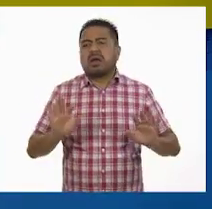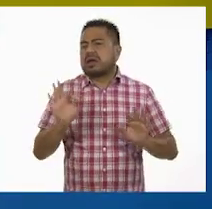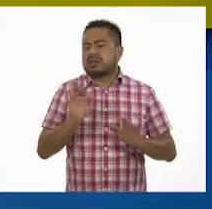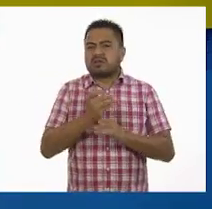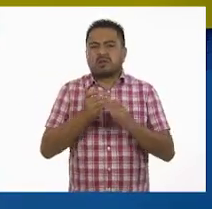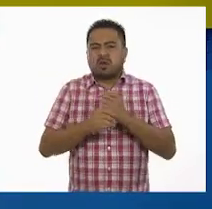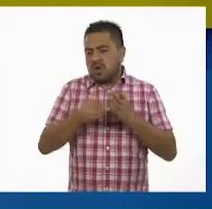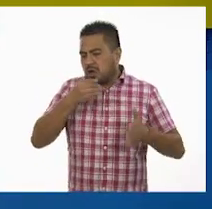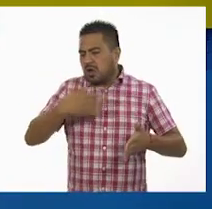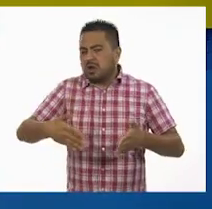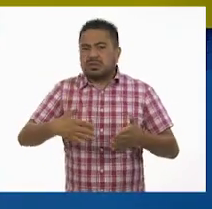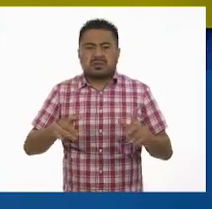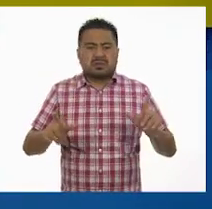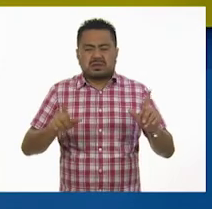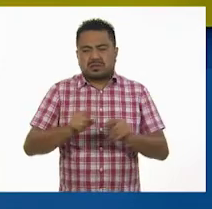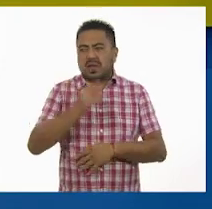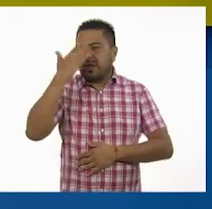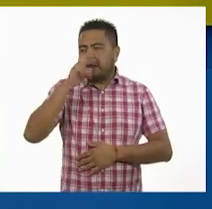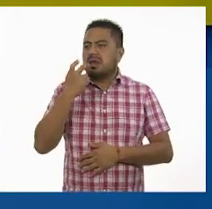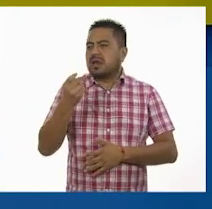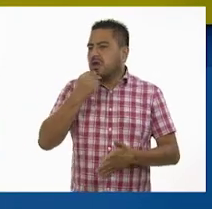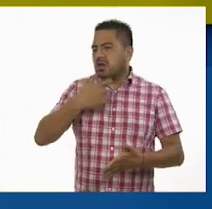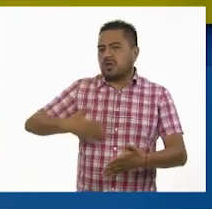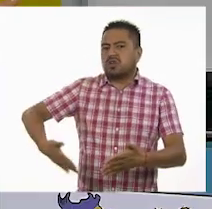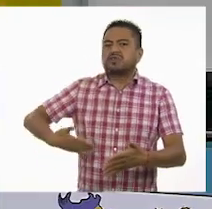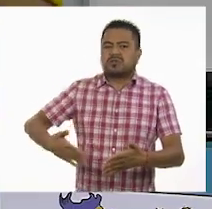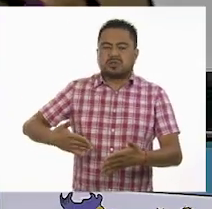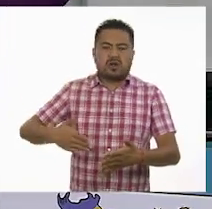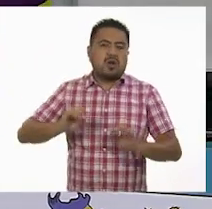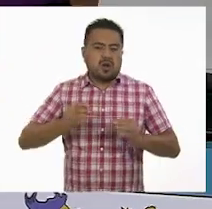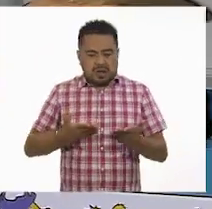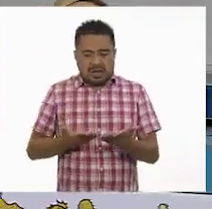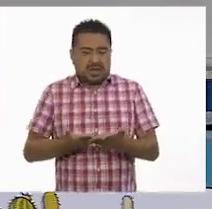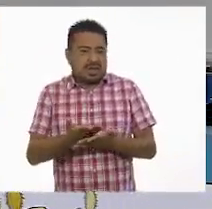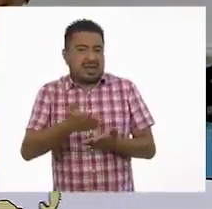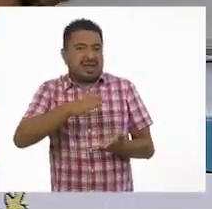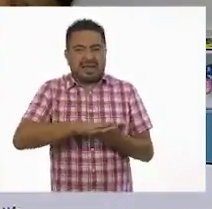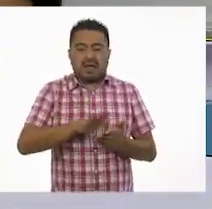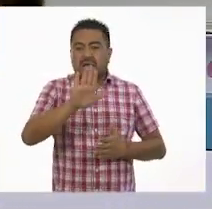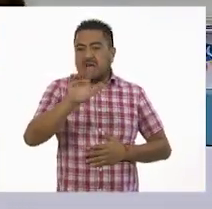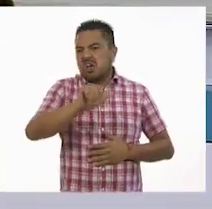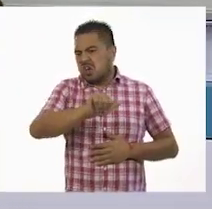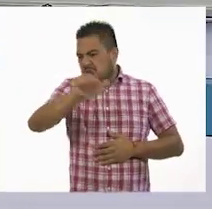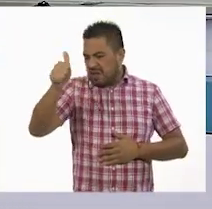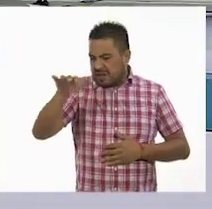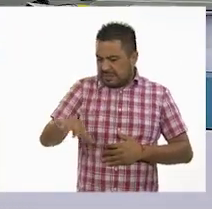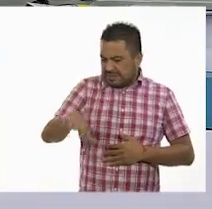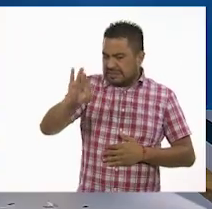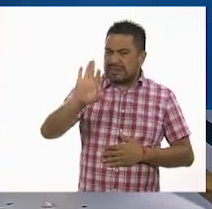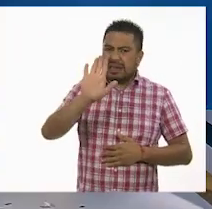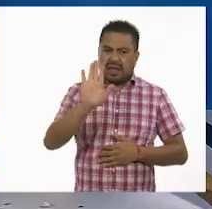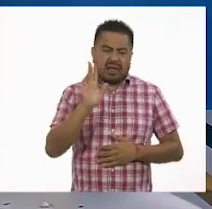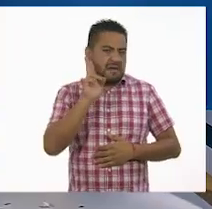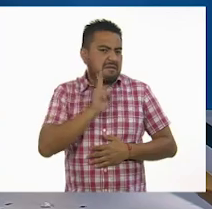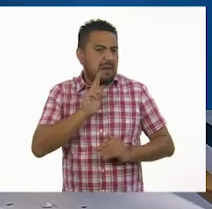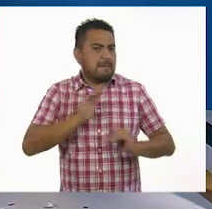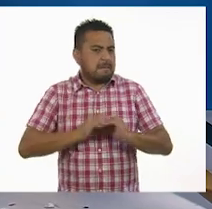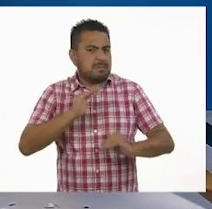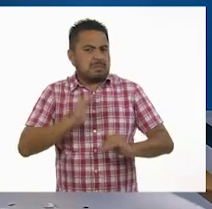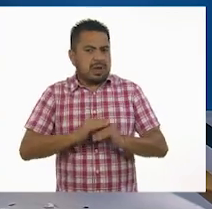instrumento de cocina y ya sabemos qué es la cocina. Una espátula. Por ejemplo, aquí creo que vi otra. Mira, a lo mejor esta nos funciona más.